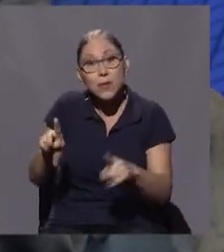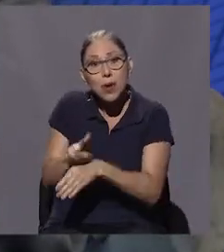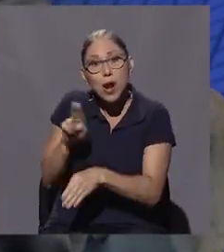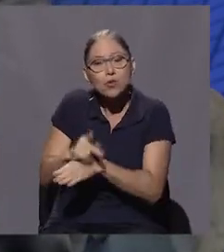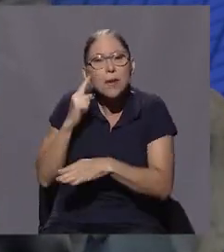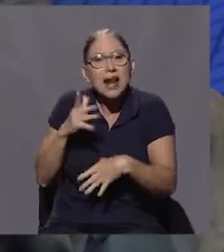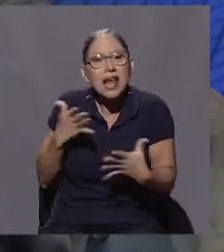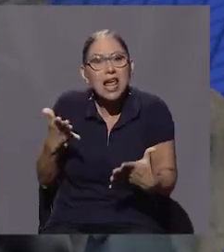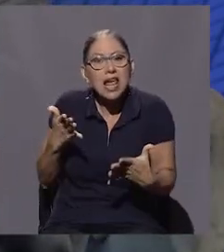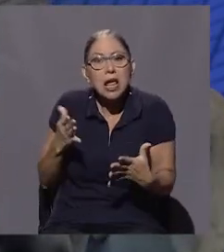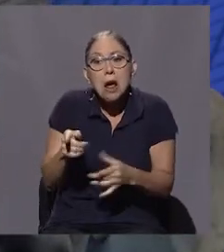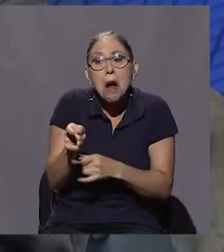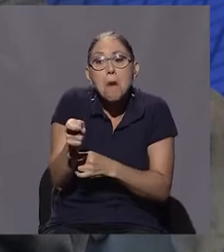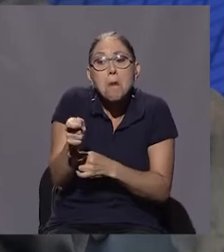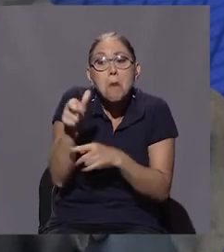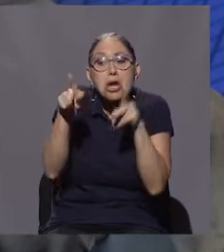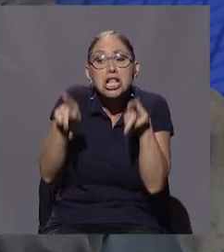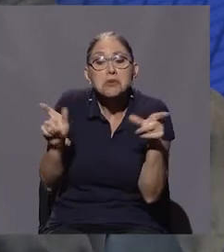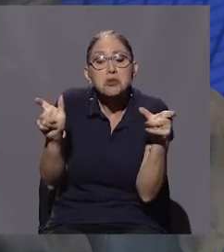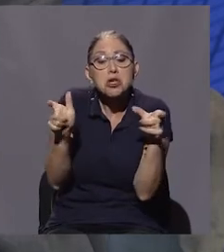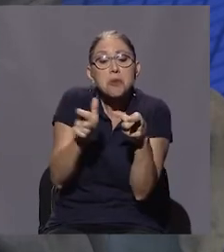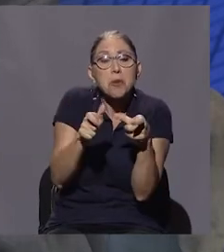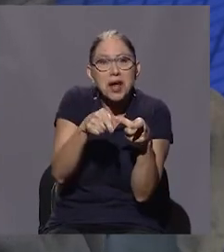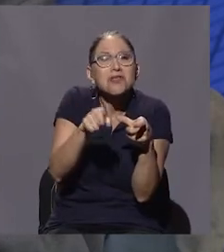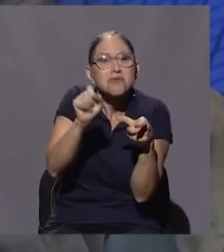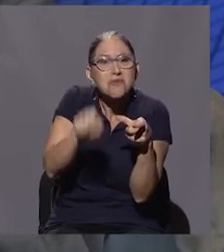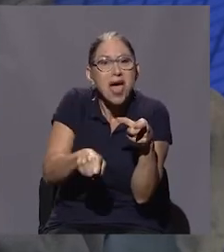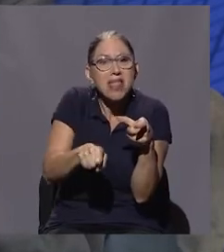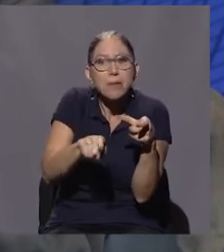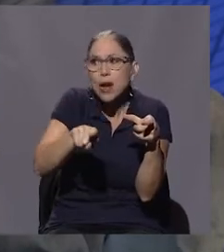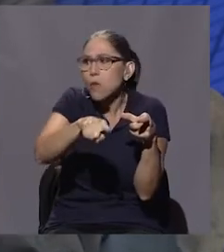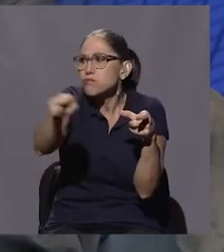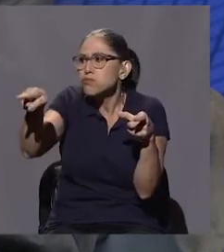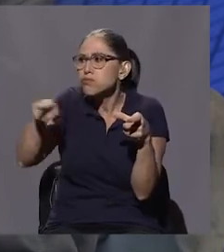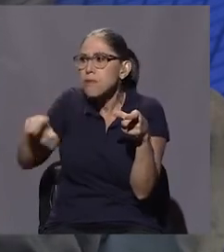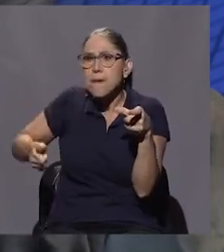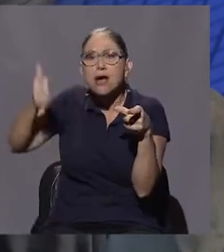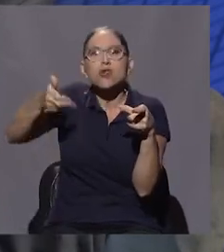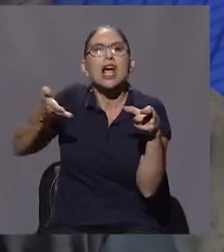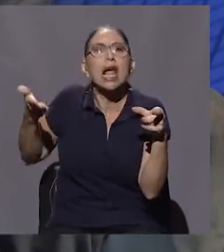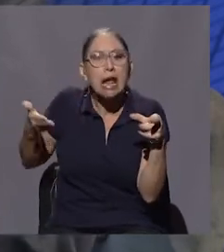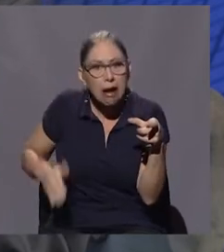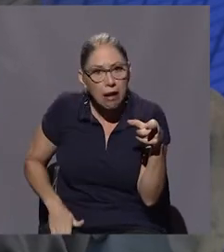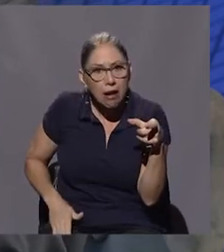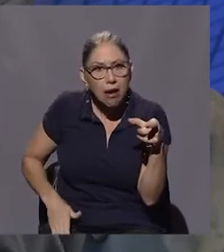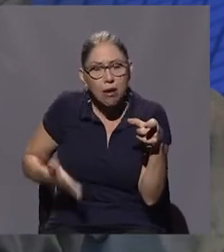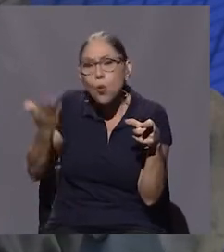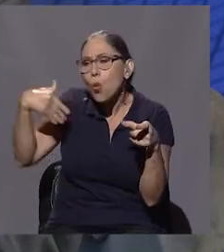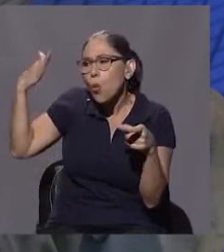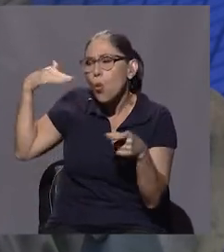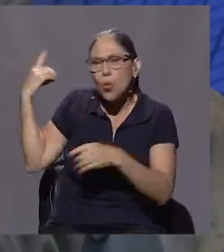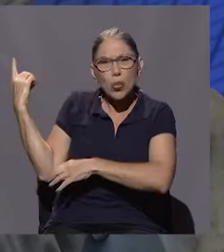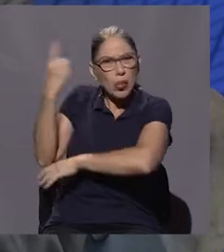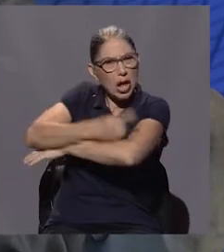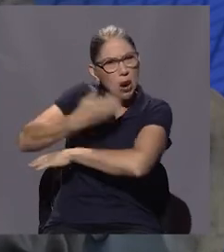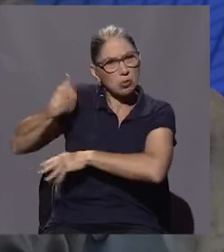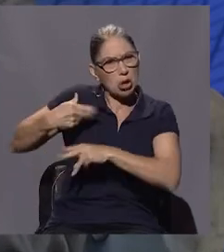de unos poquitos. Un día esto es un señor, el I, no me acuerdo cuántos nombres,